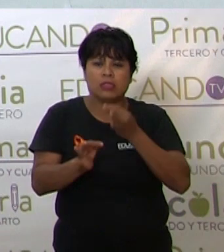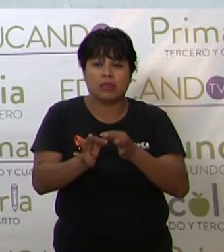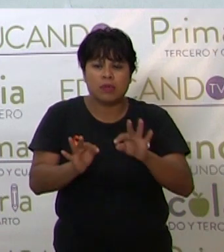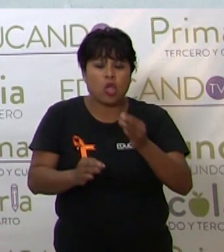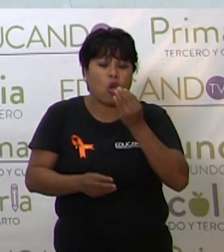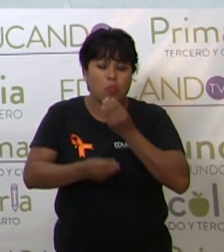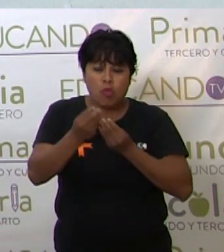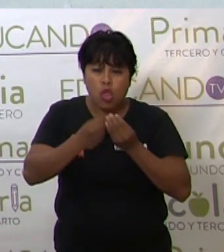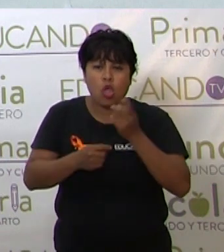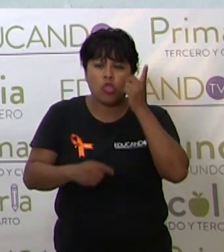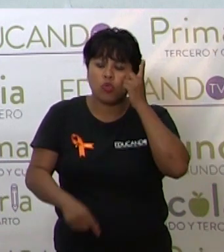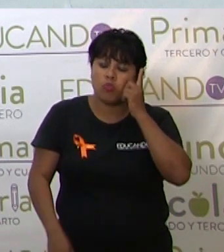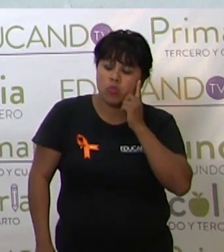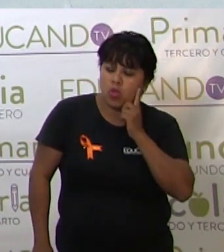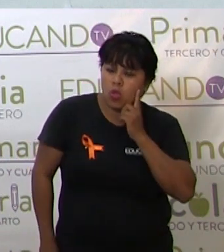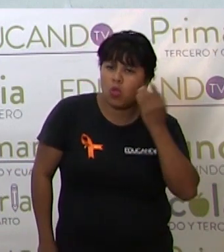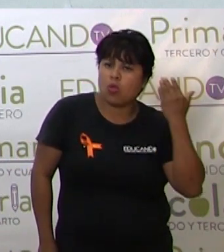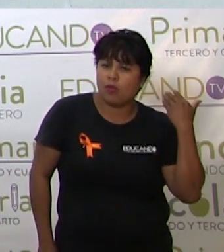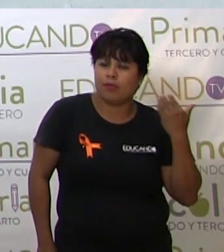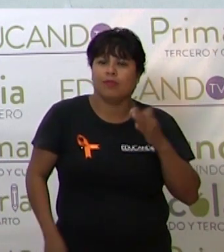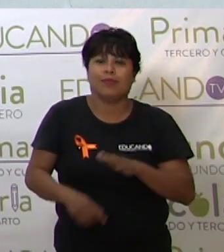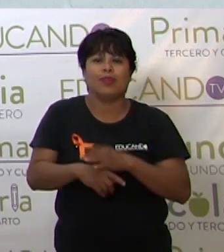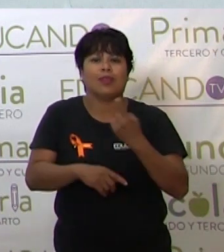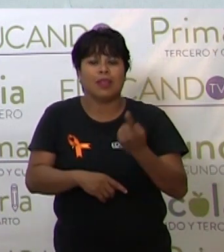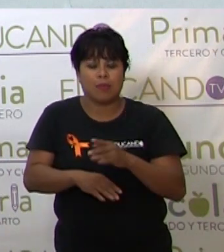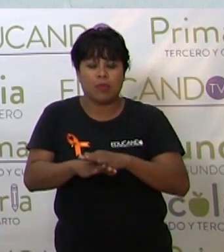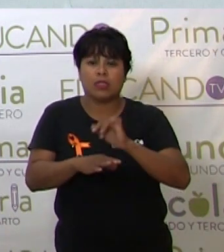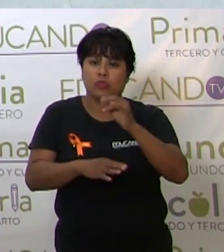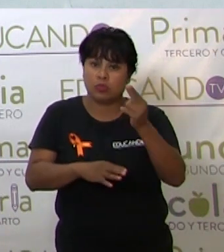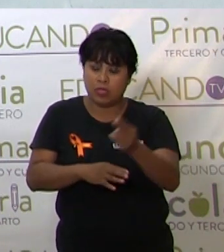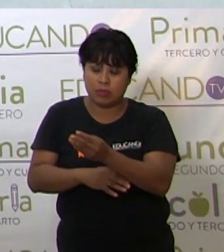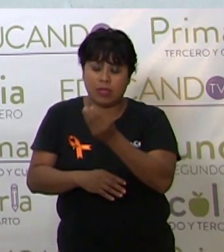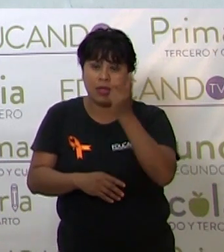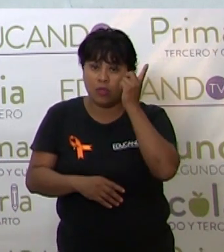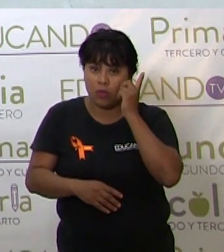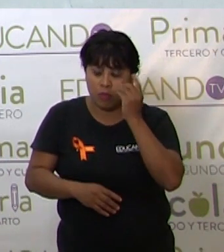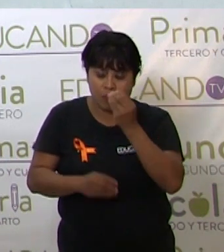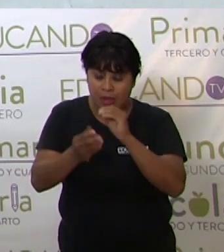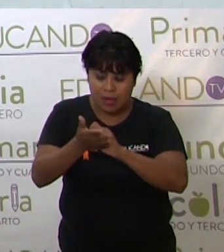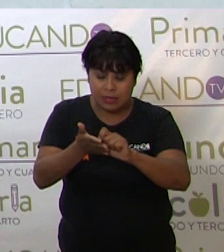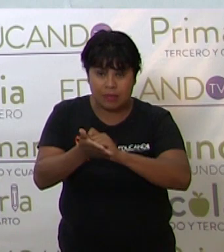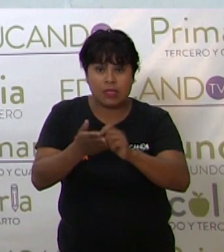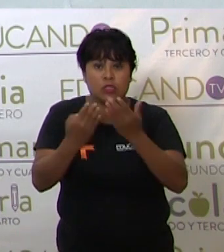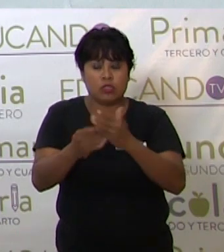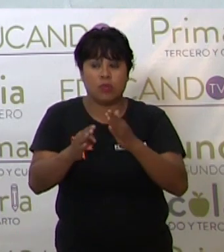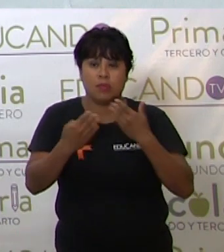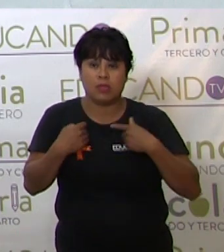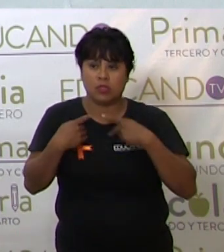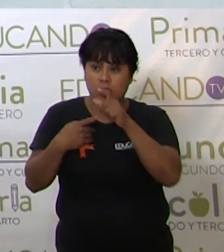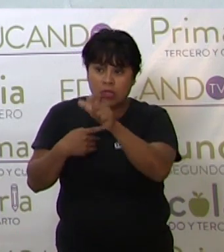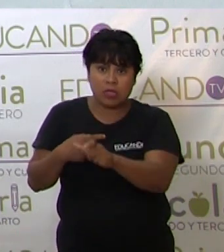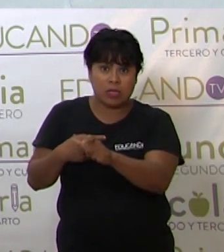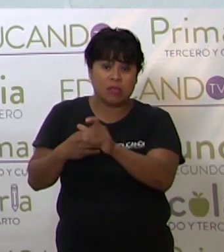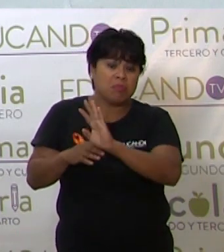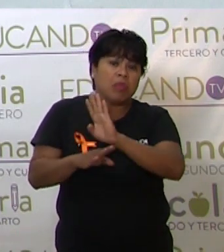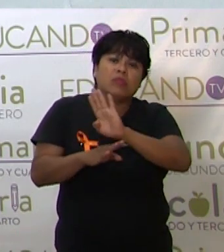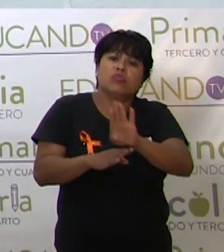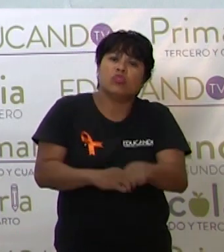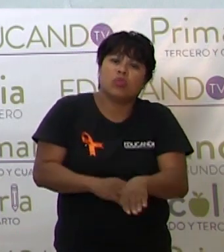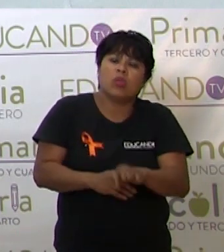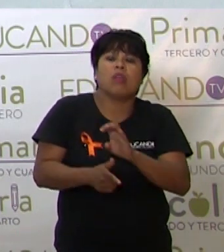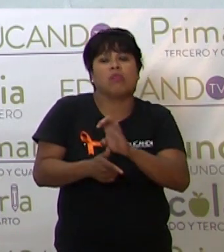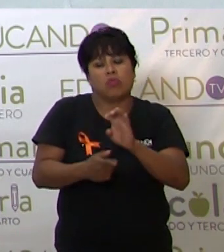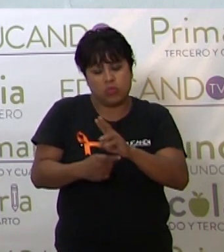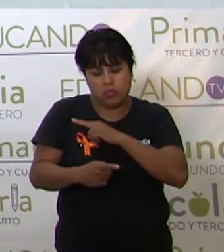comió, durmió. ¿Por qué? Porque si ustedes van a escribir acerca de un personaje que ya está muerto, pues